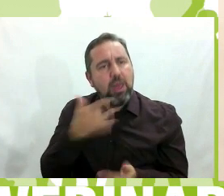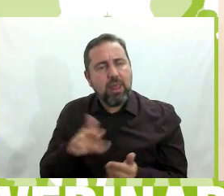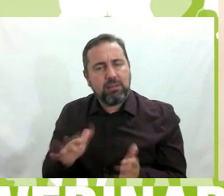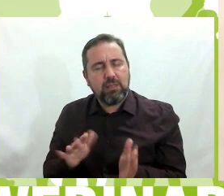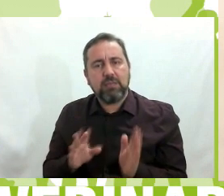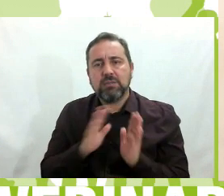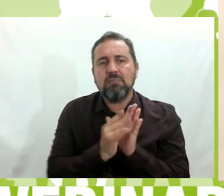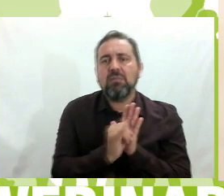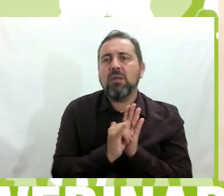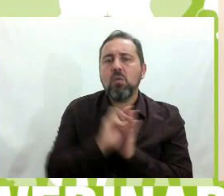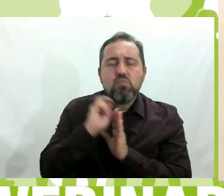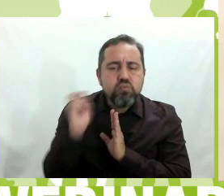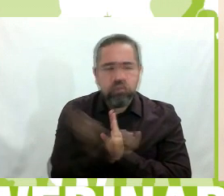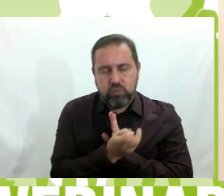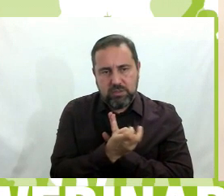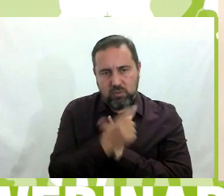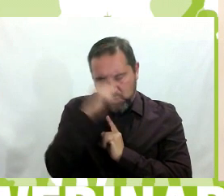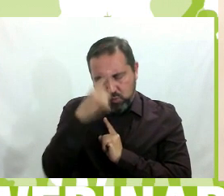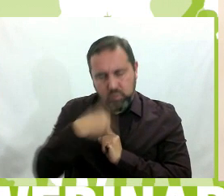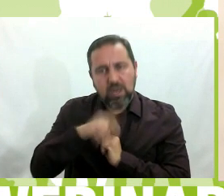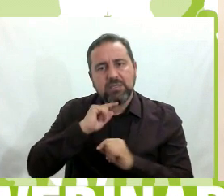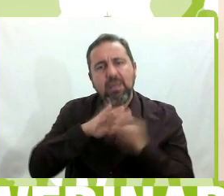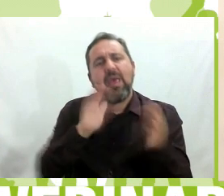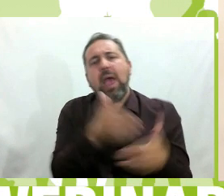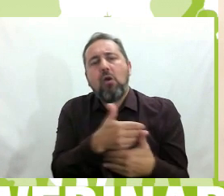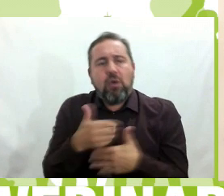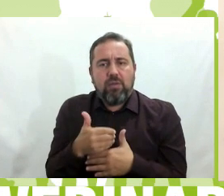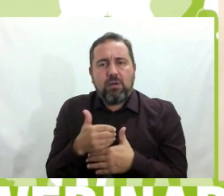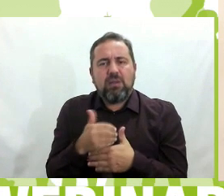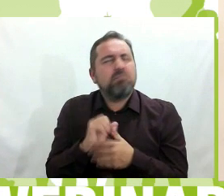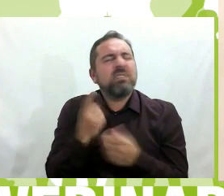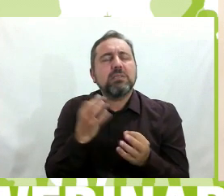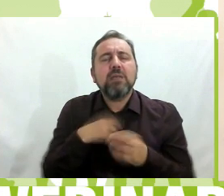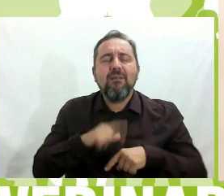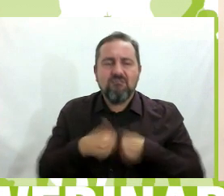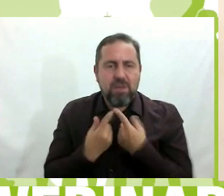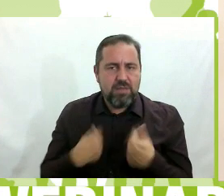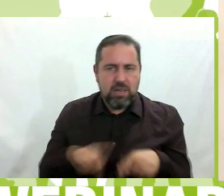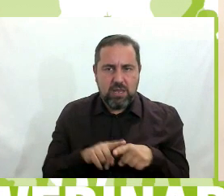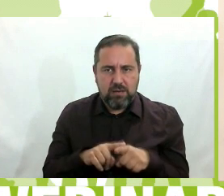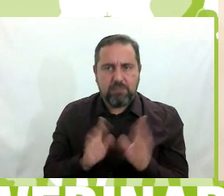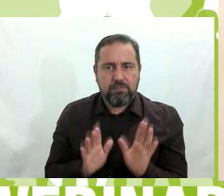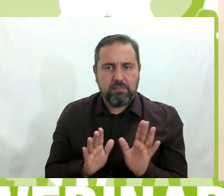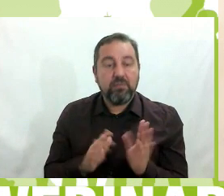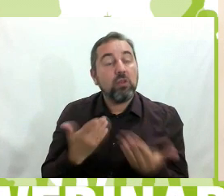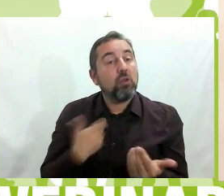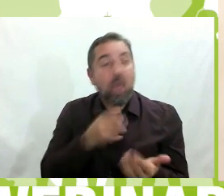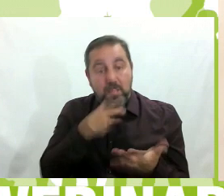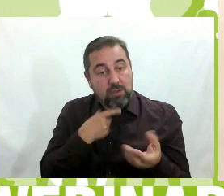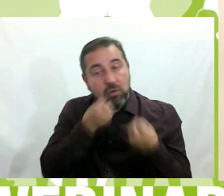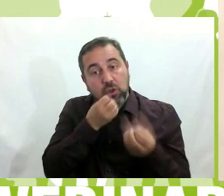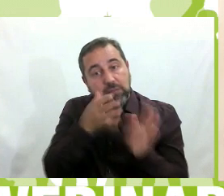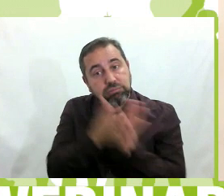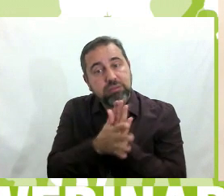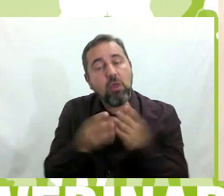multicultural y acogedor. Y sobre todo familiar. Lo que yo voy a contar hoy, sobre todo de la convivencia,